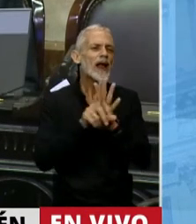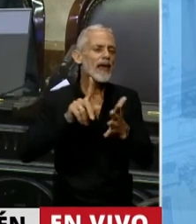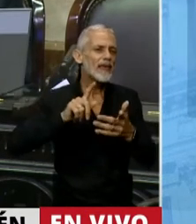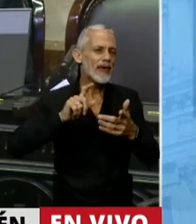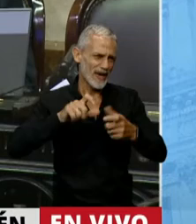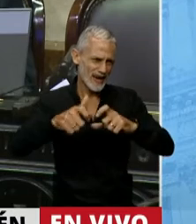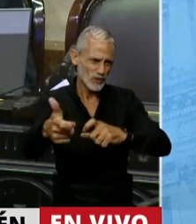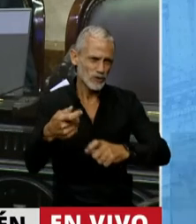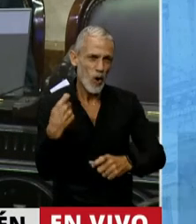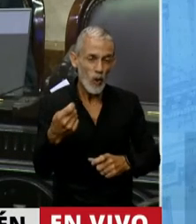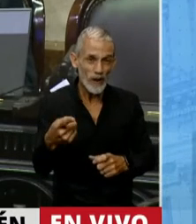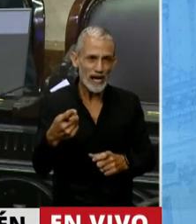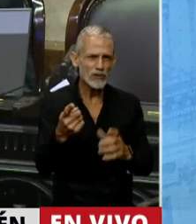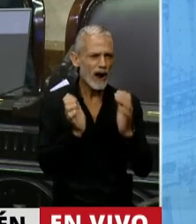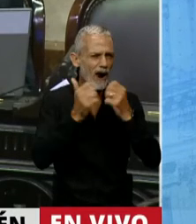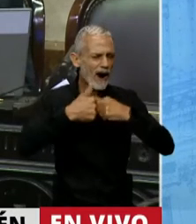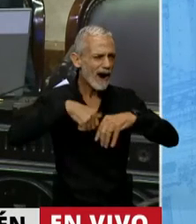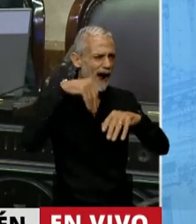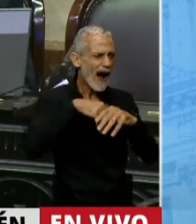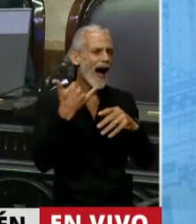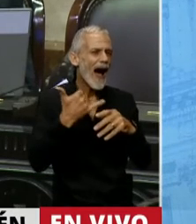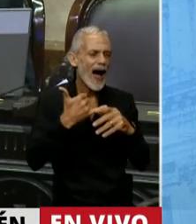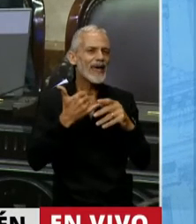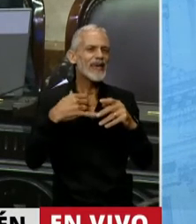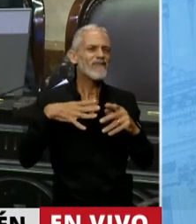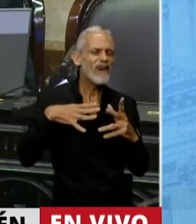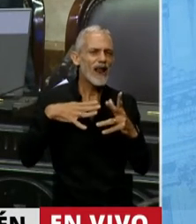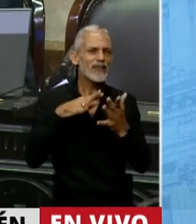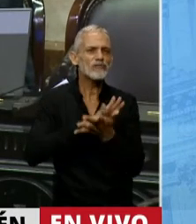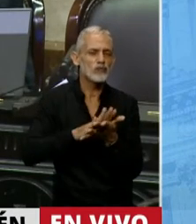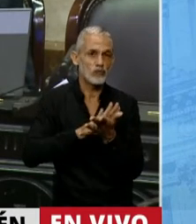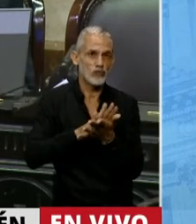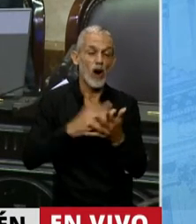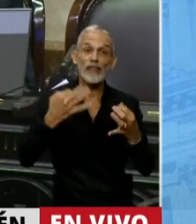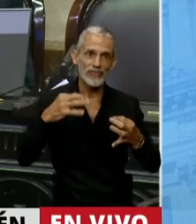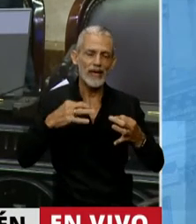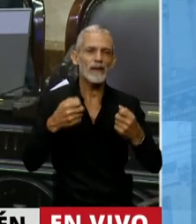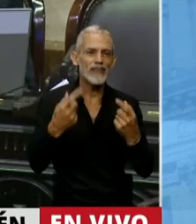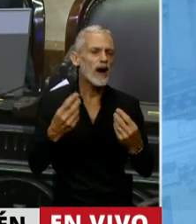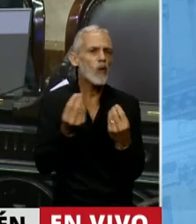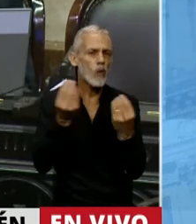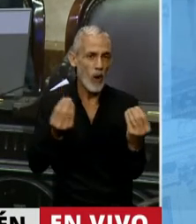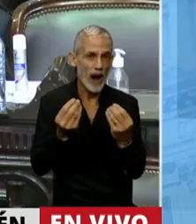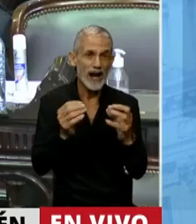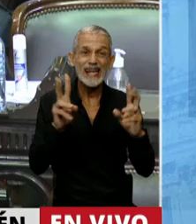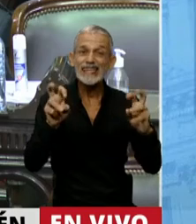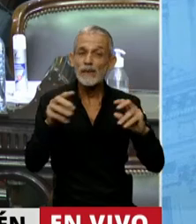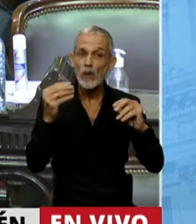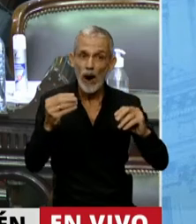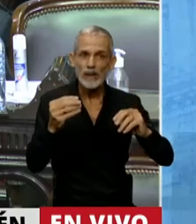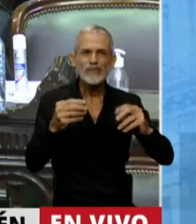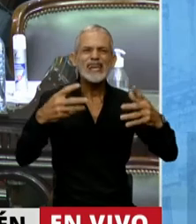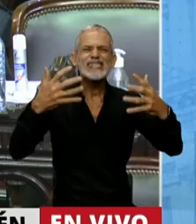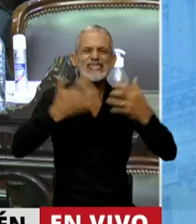jubilatoria se esconde un debate mucho más profundo que debemos dar pronto y es el debate sobre el sistema